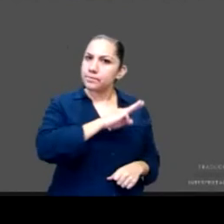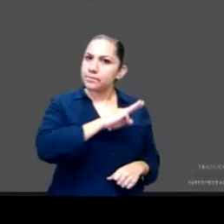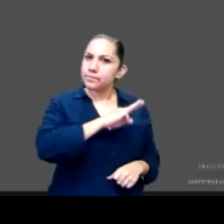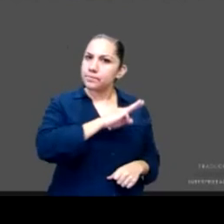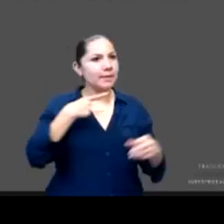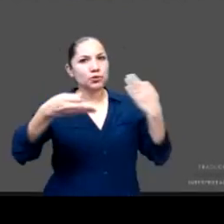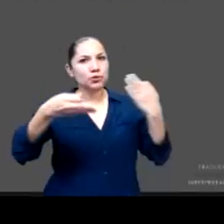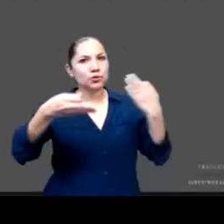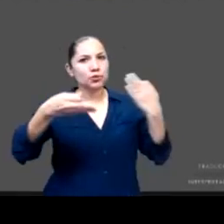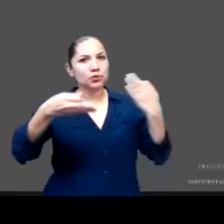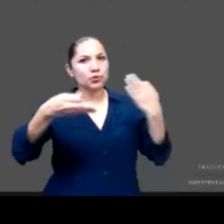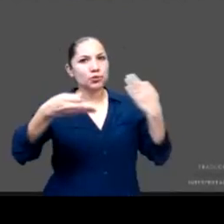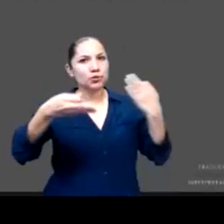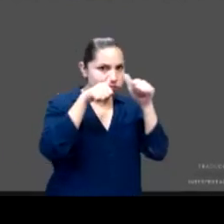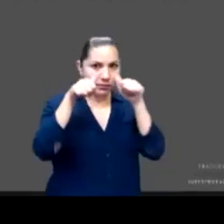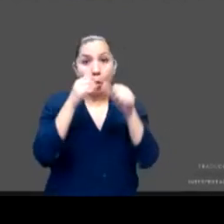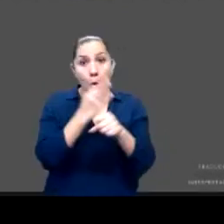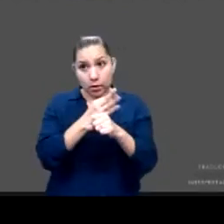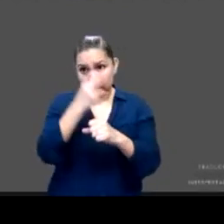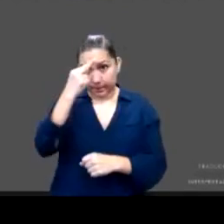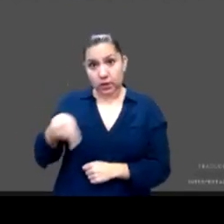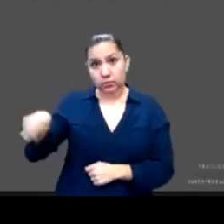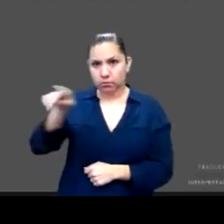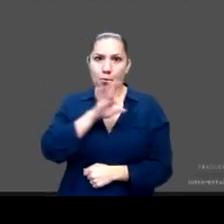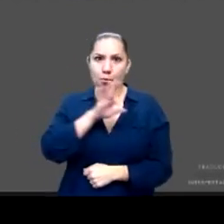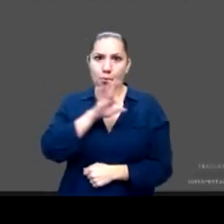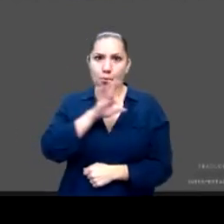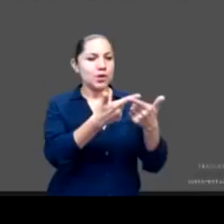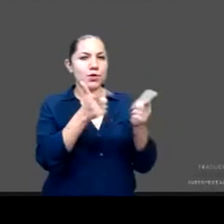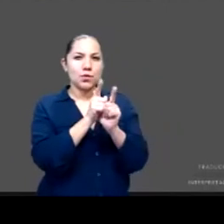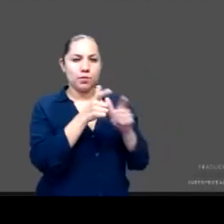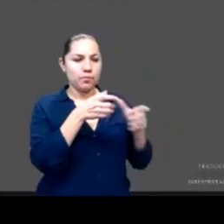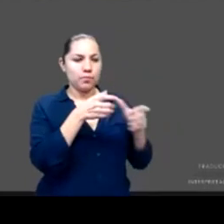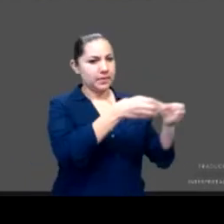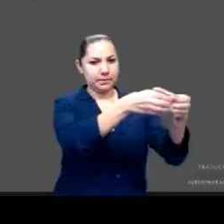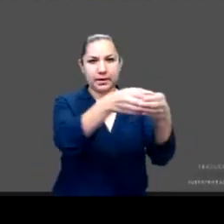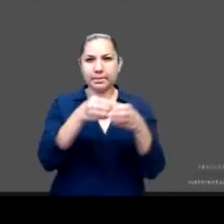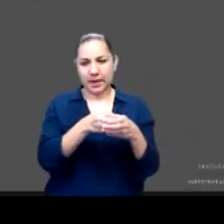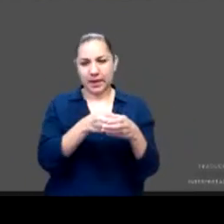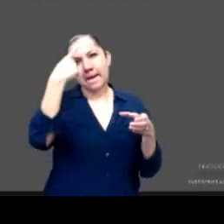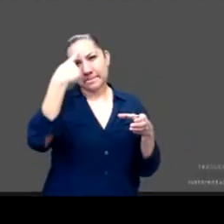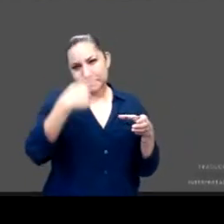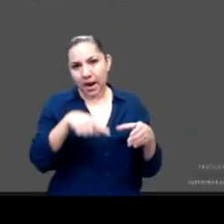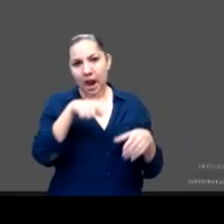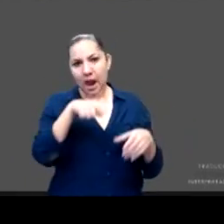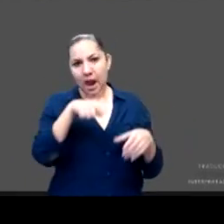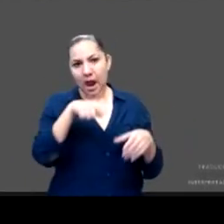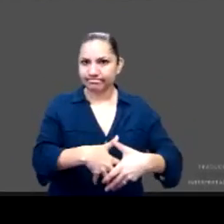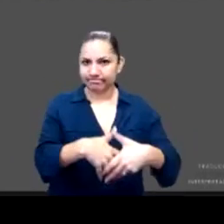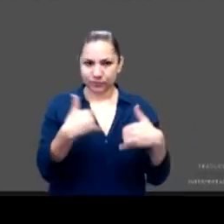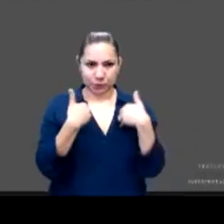gran oportunidad de hacerlo con el Grupo Interinstitucional para la Prevención del Embarazo Adolescente que tiene la responsabilidad de